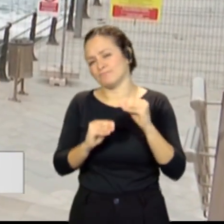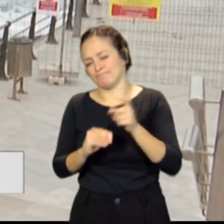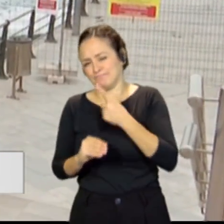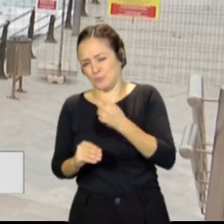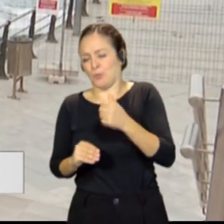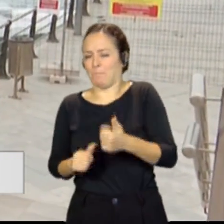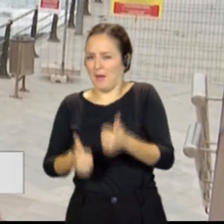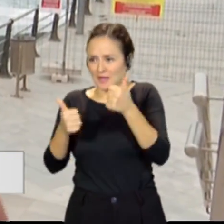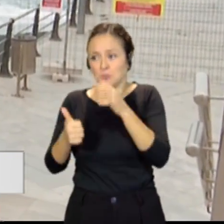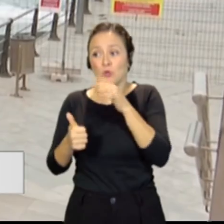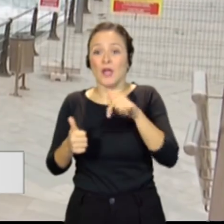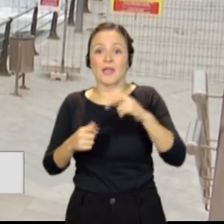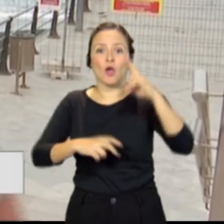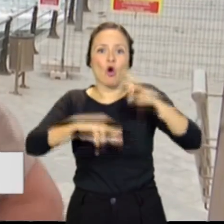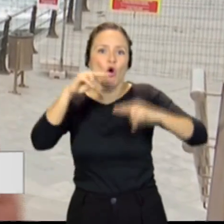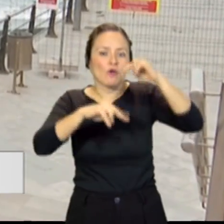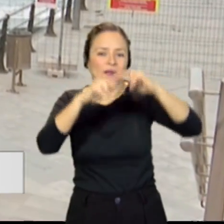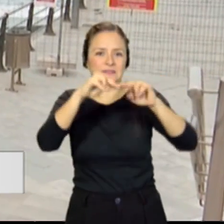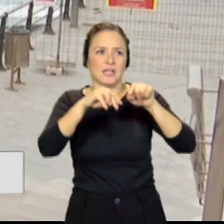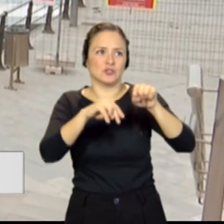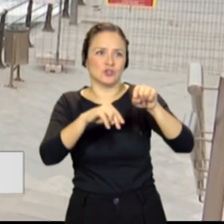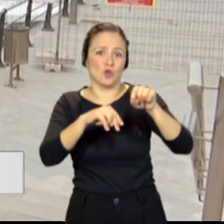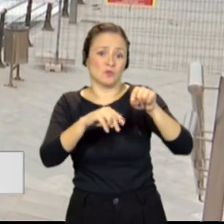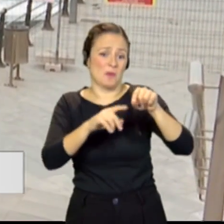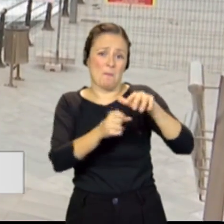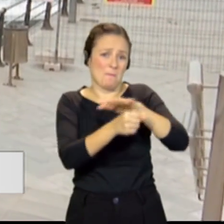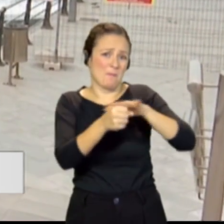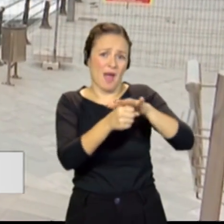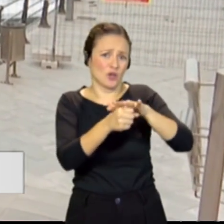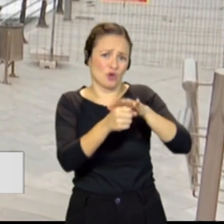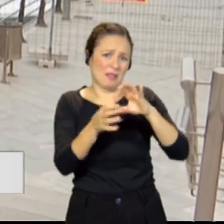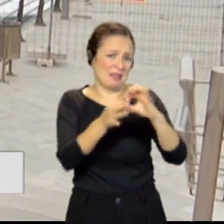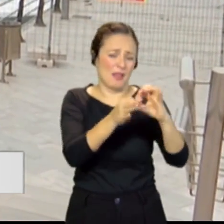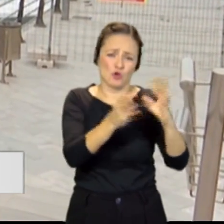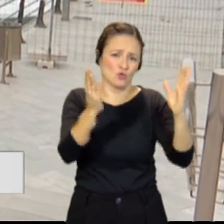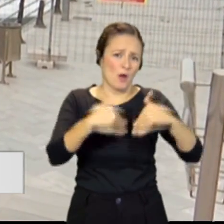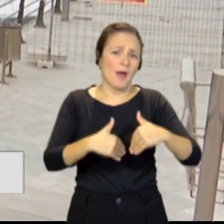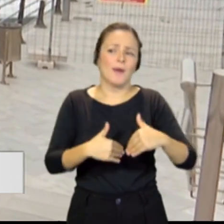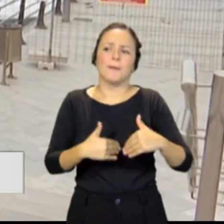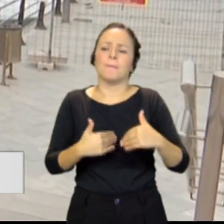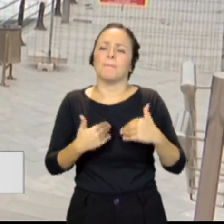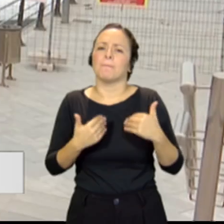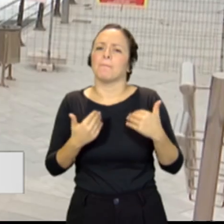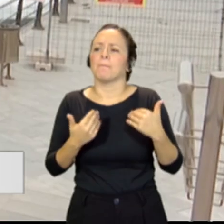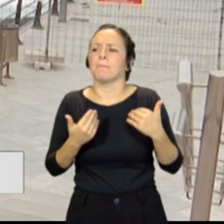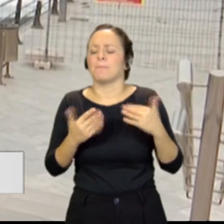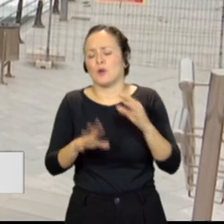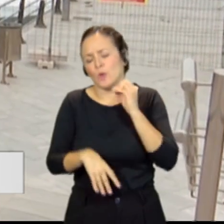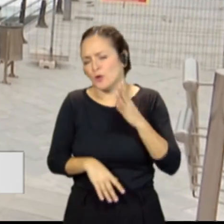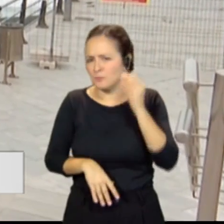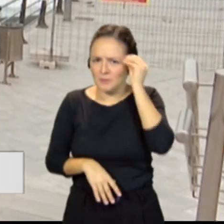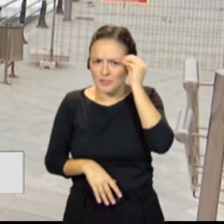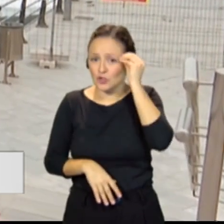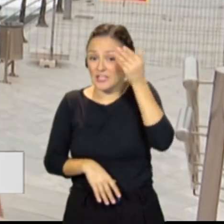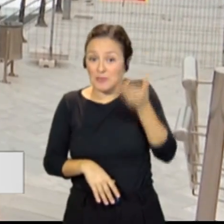no existe urbanización en torno al barrio, pero bueno, yo creo que la noticia eran